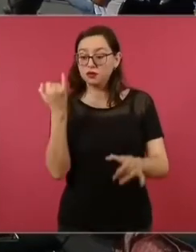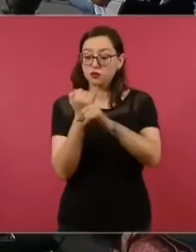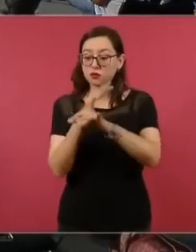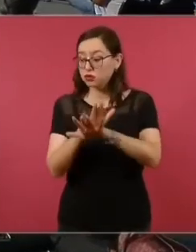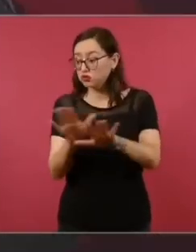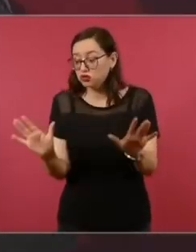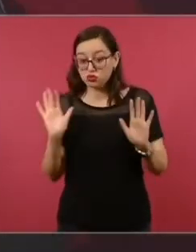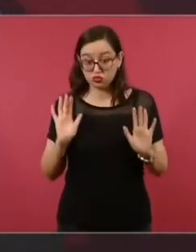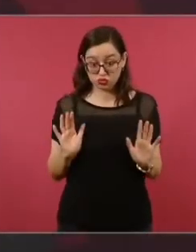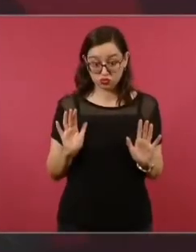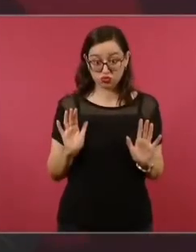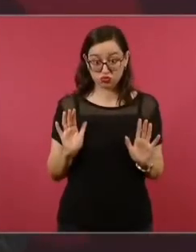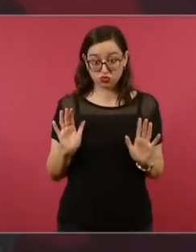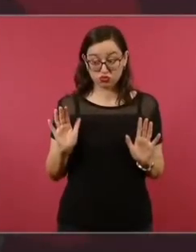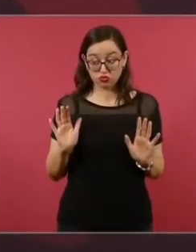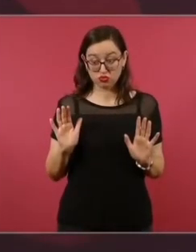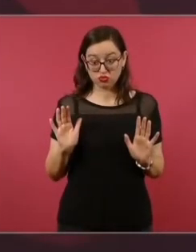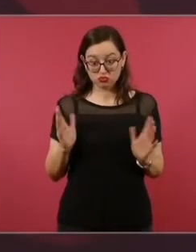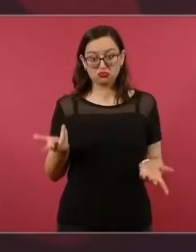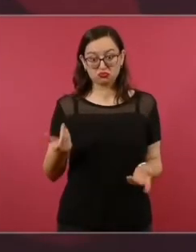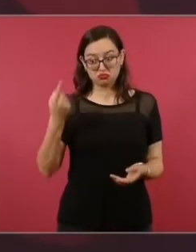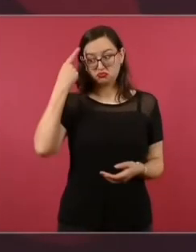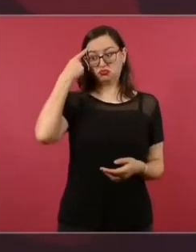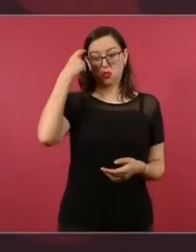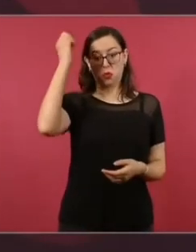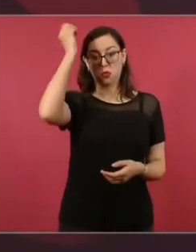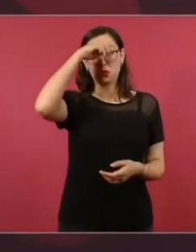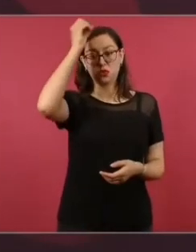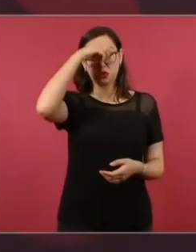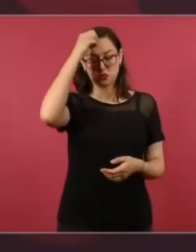Informemos, y es de sabios cambiar de opinión.